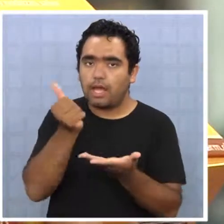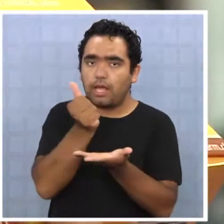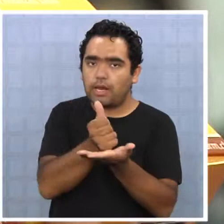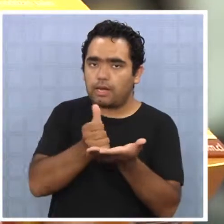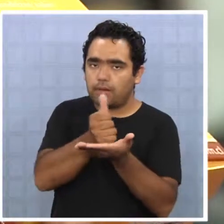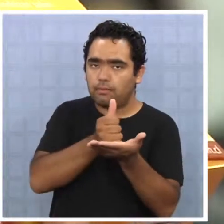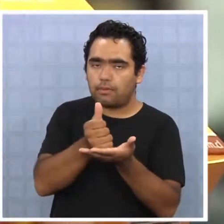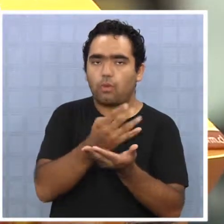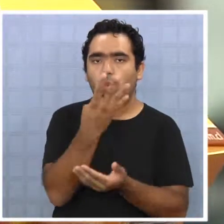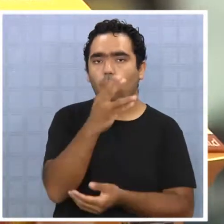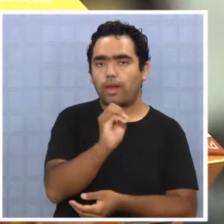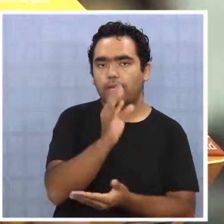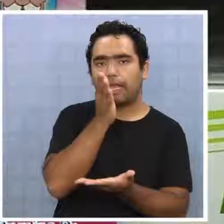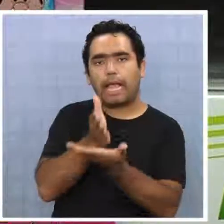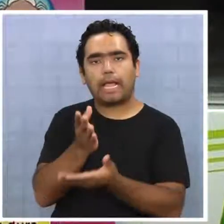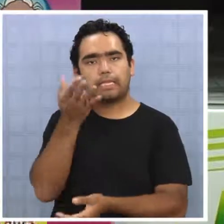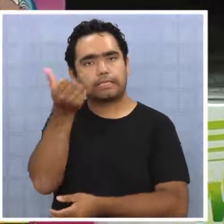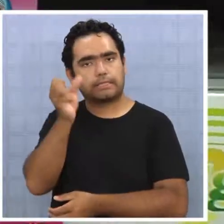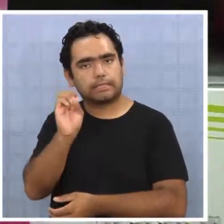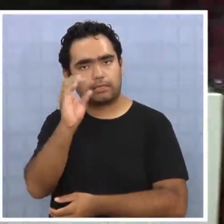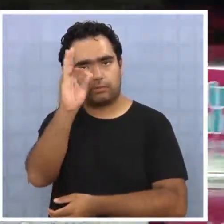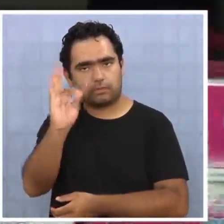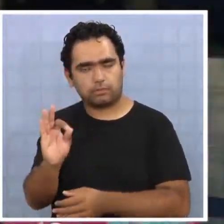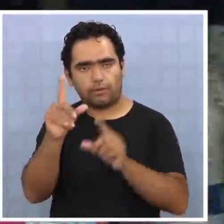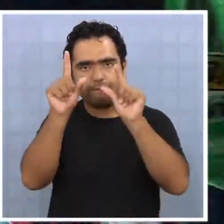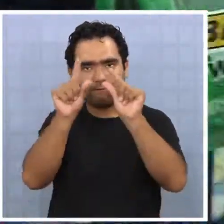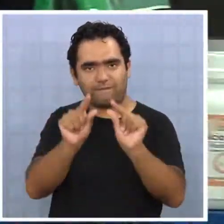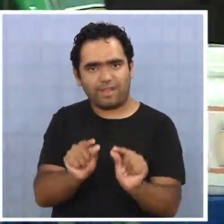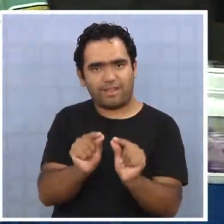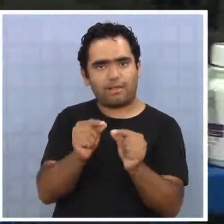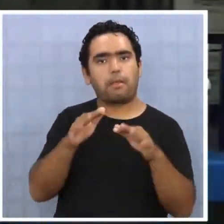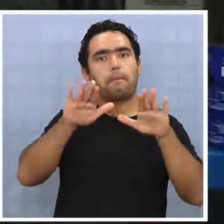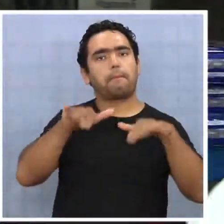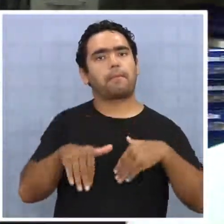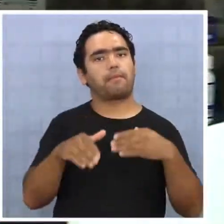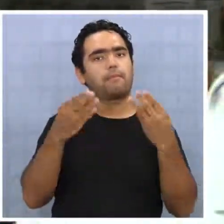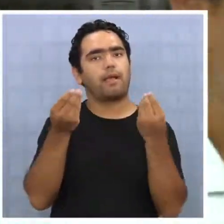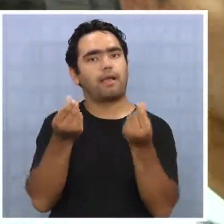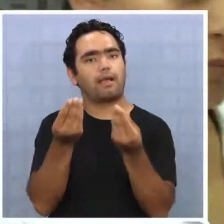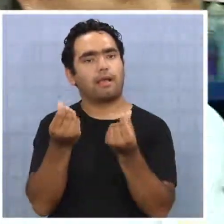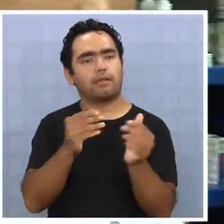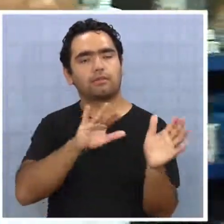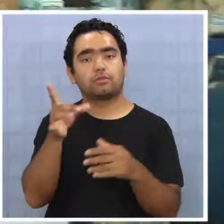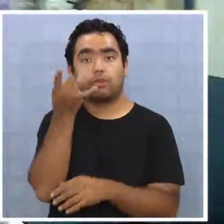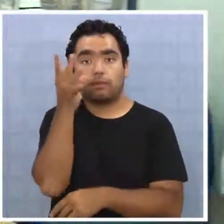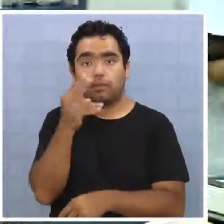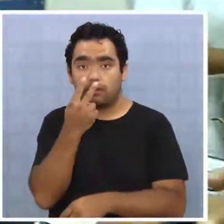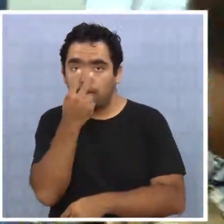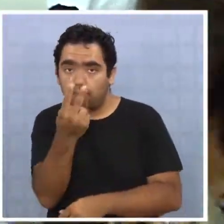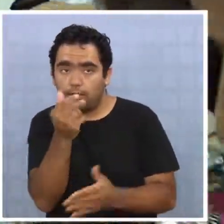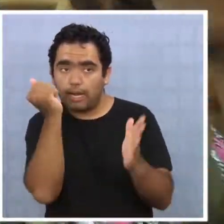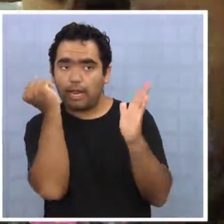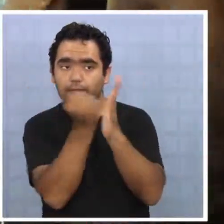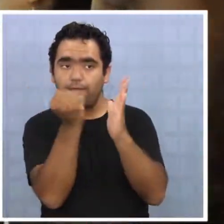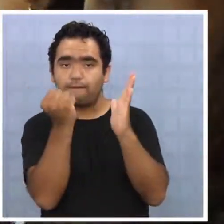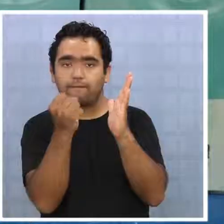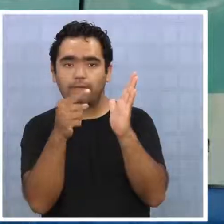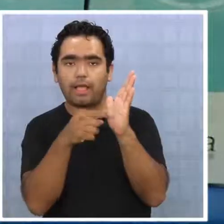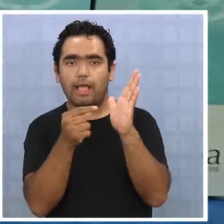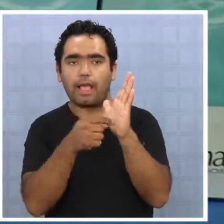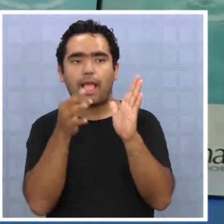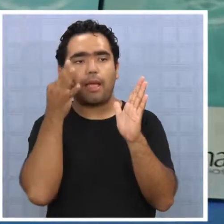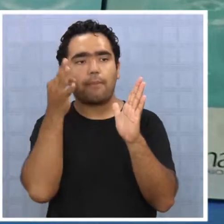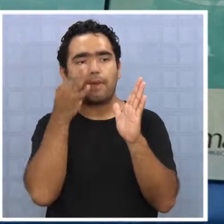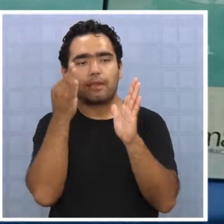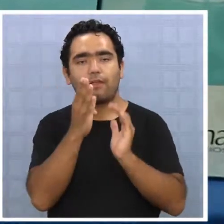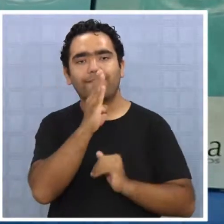medicamentos entre un 40 y un 60% más baratos y con la misma calidad. Solo deberá fijarse en este sello amarillo de